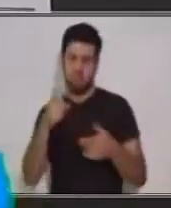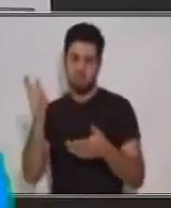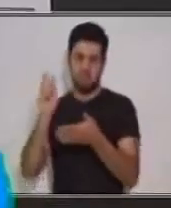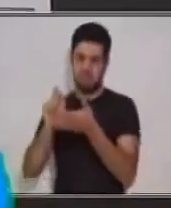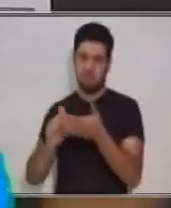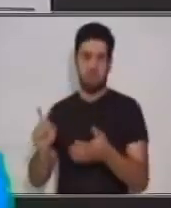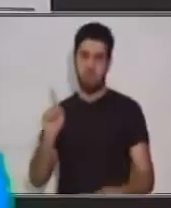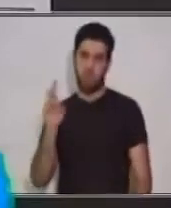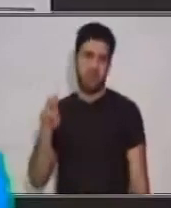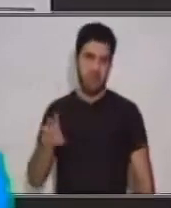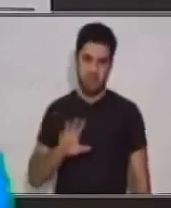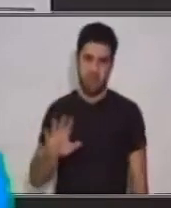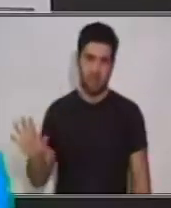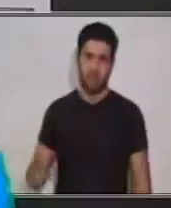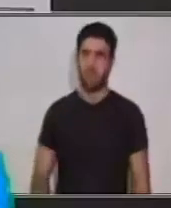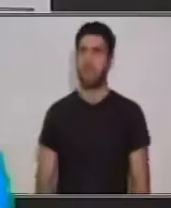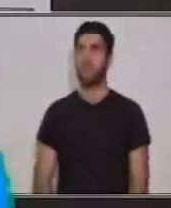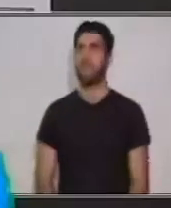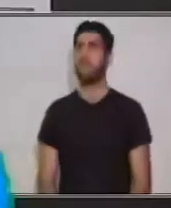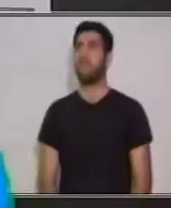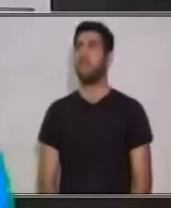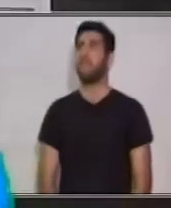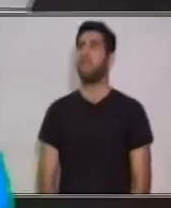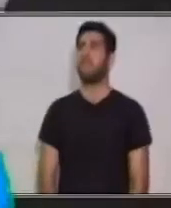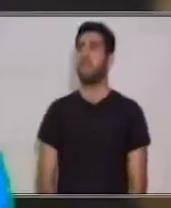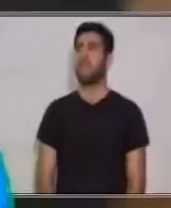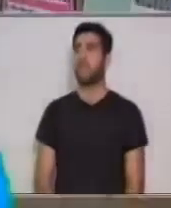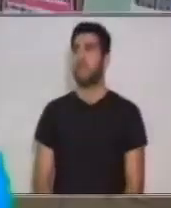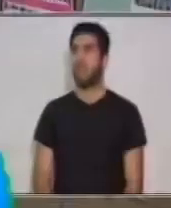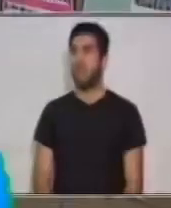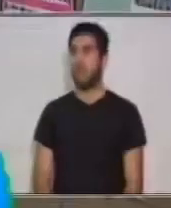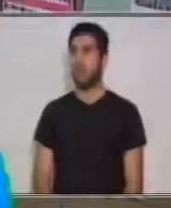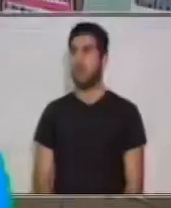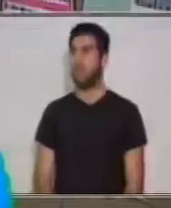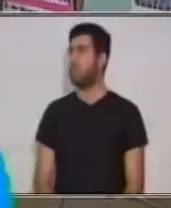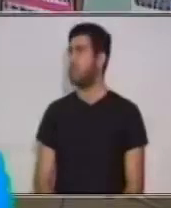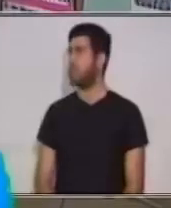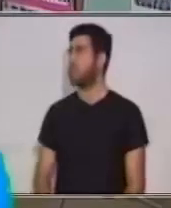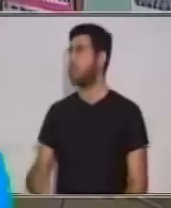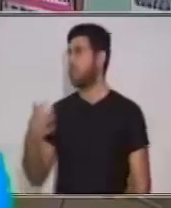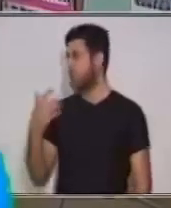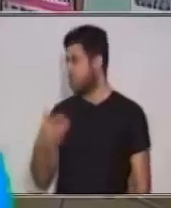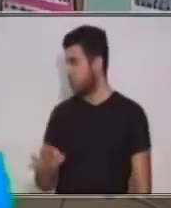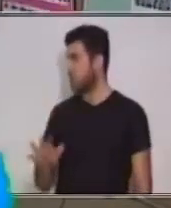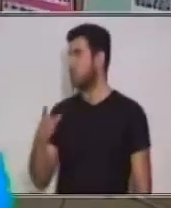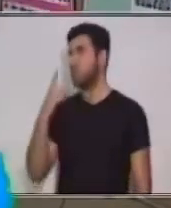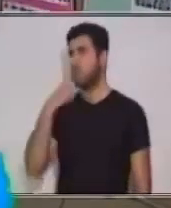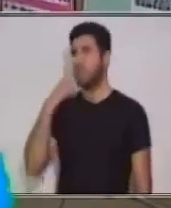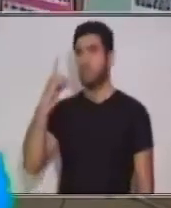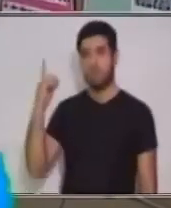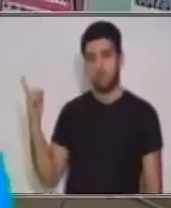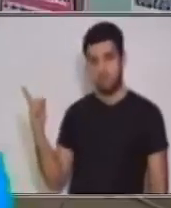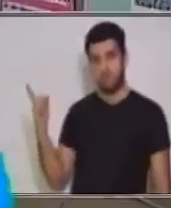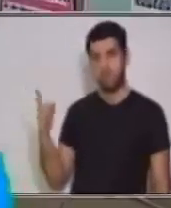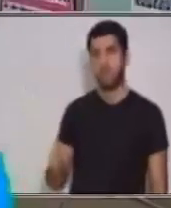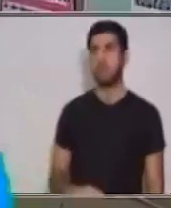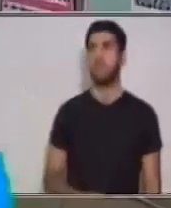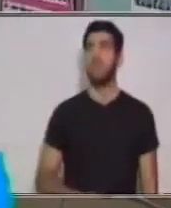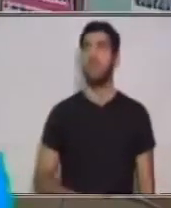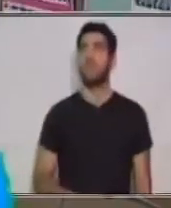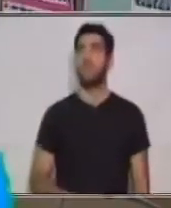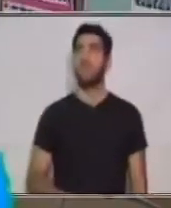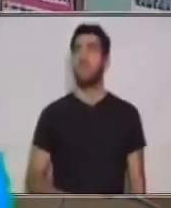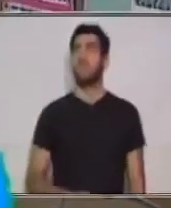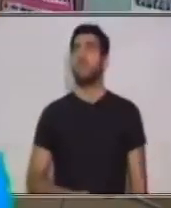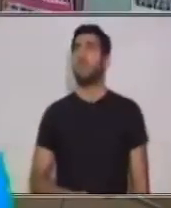aprendido por medio de la radio? Ahora, veamos. Para la comprensión analítica, vamos a utilizar los siguientes